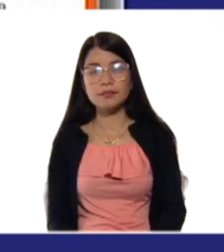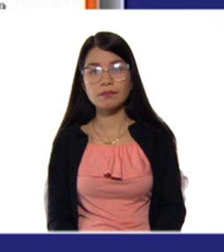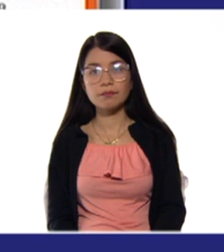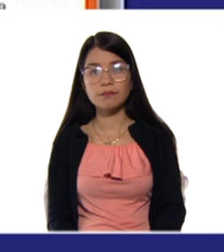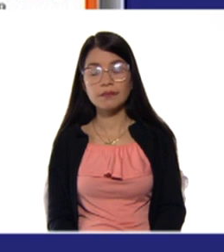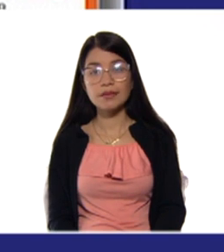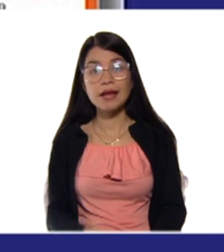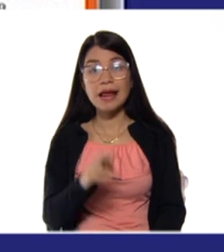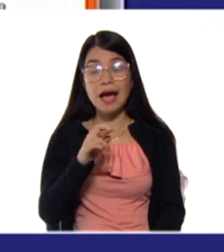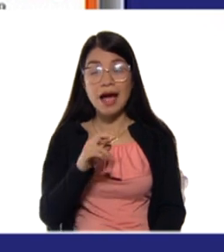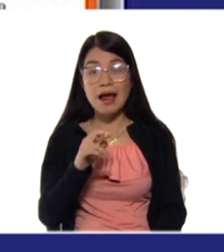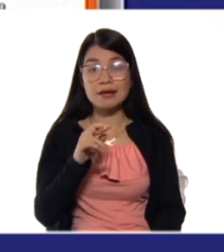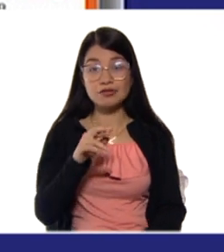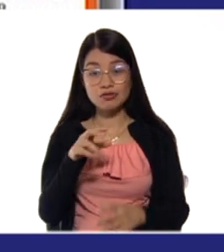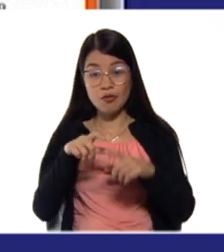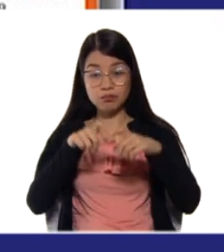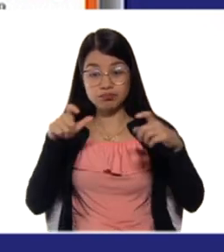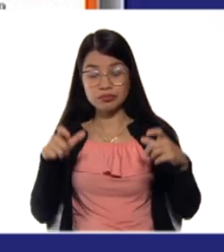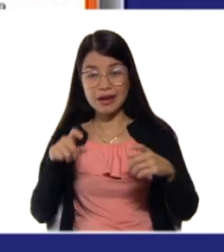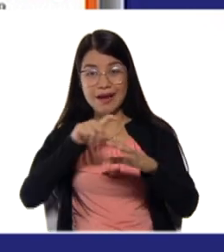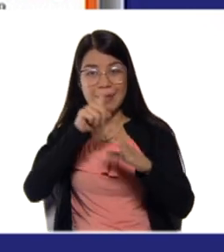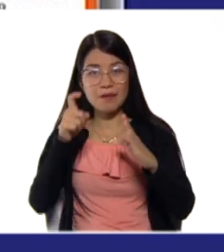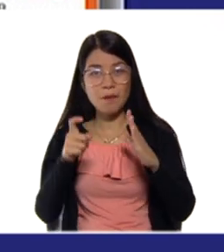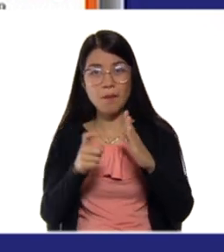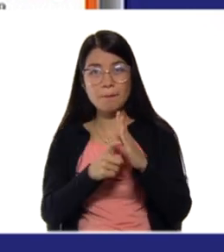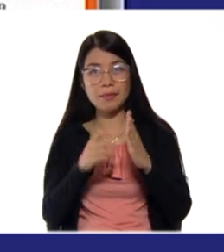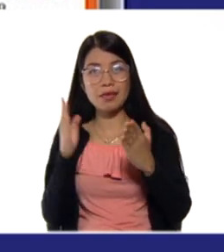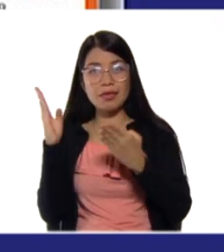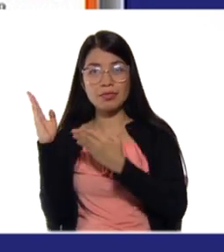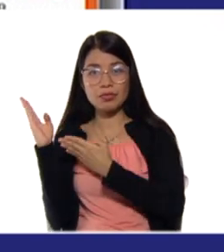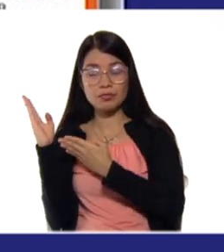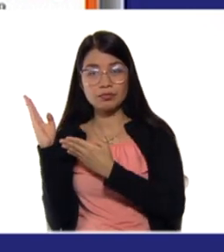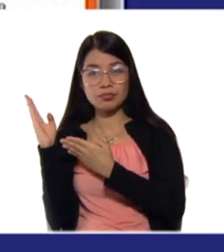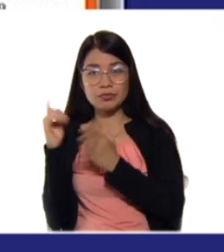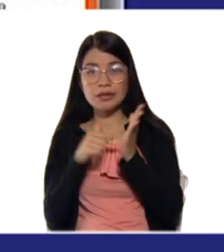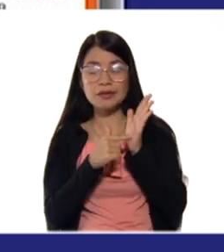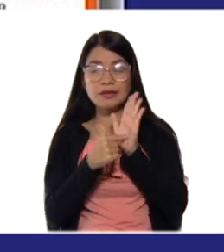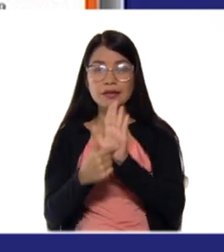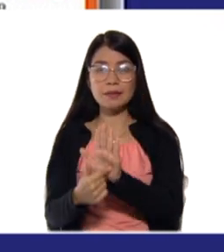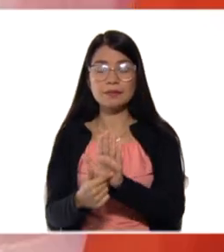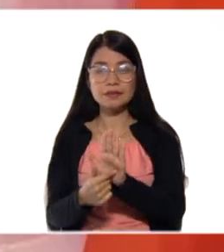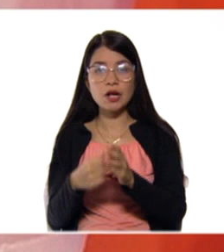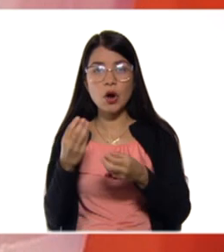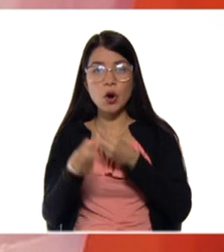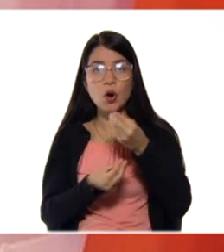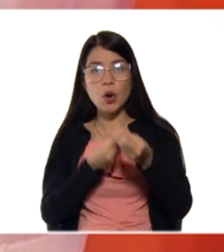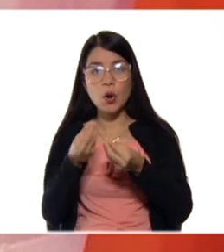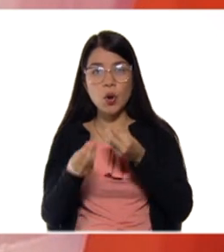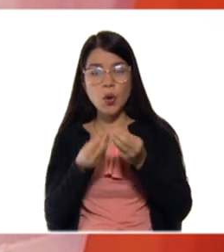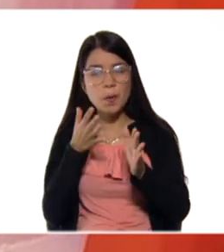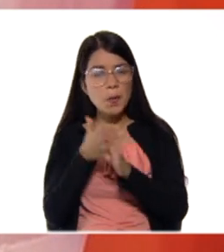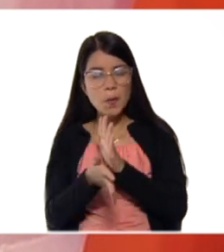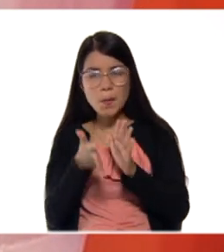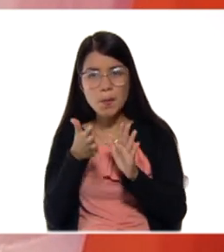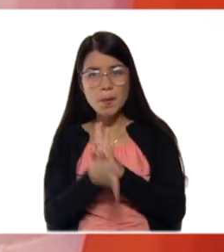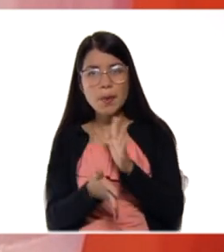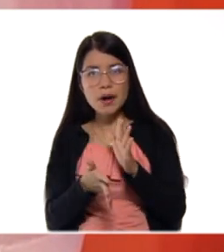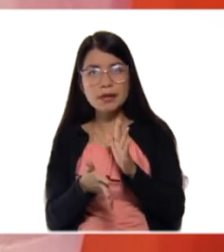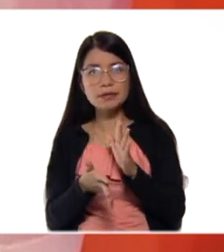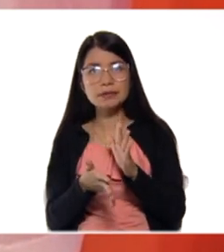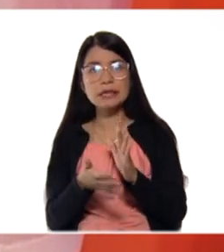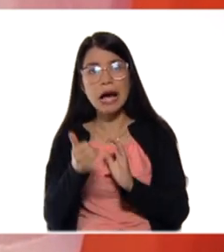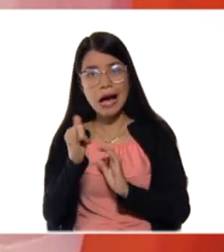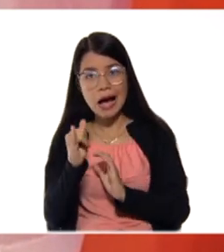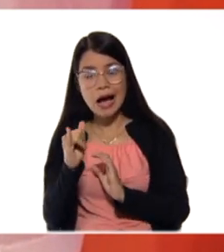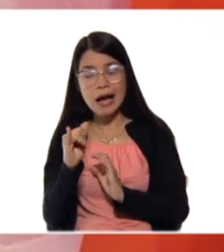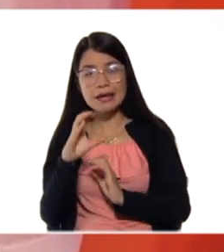general, o el esquema general, lo tenemos acá representado de cómo ocurre. Donde tenemos el